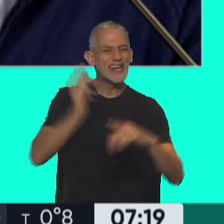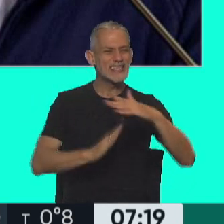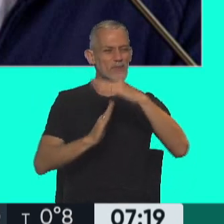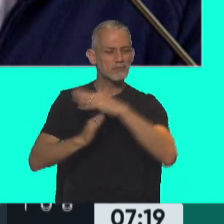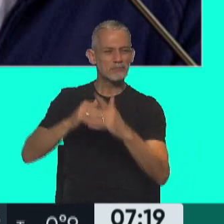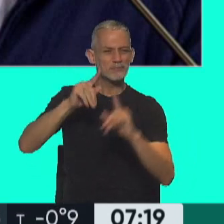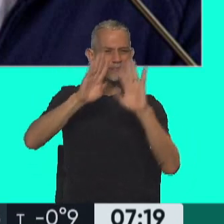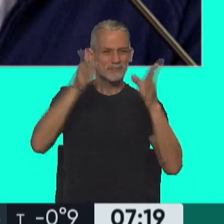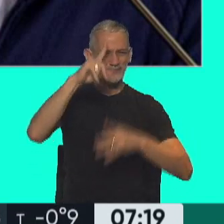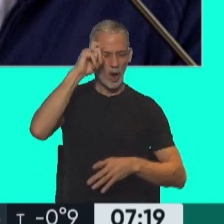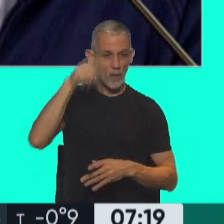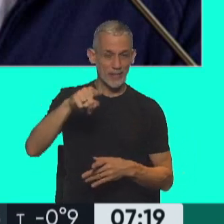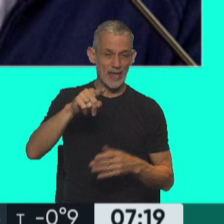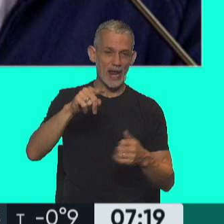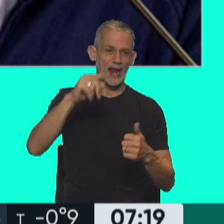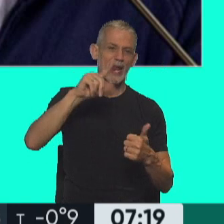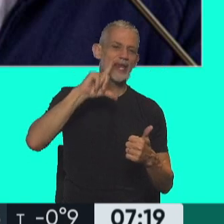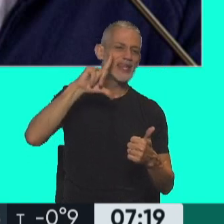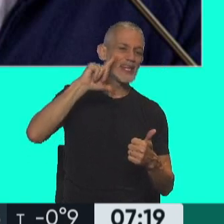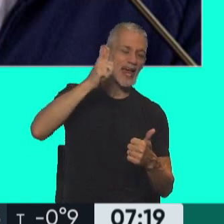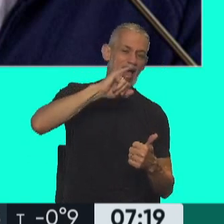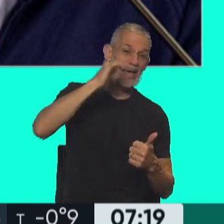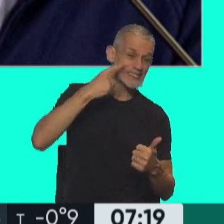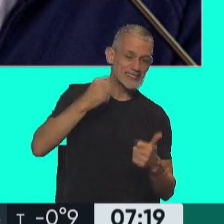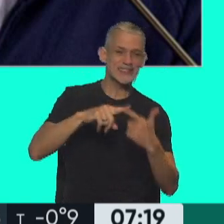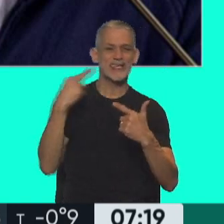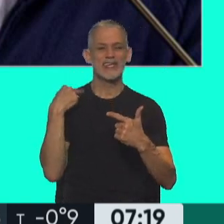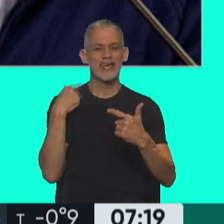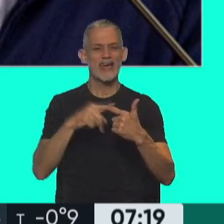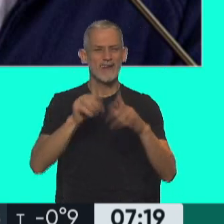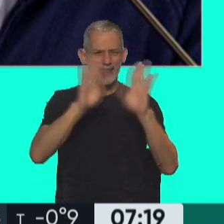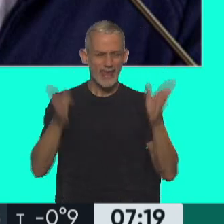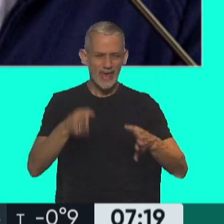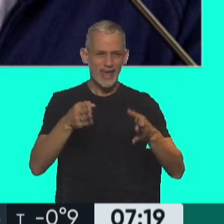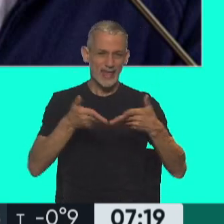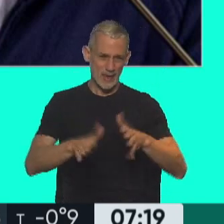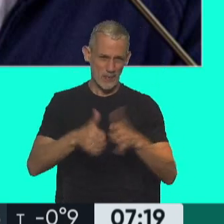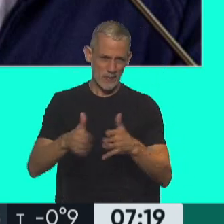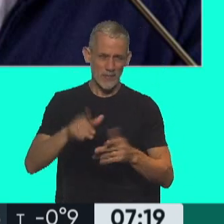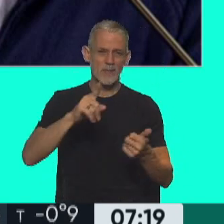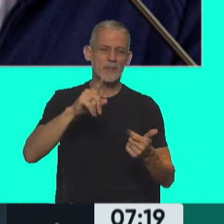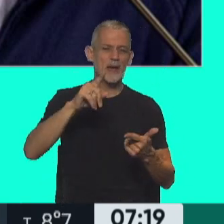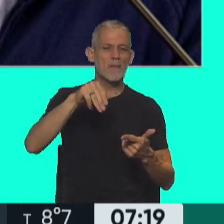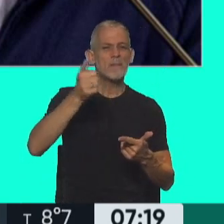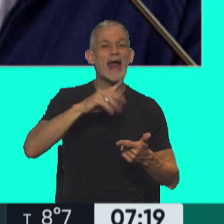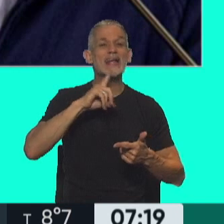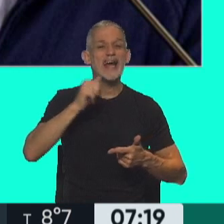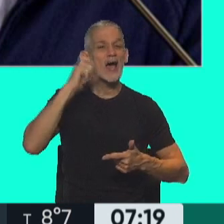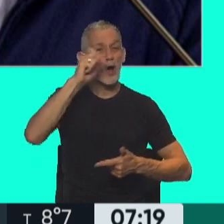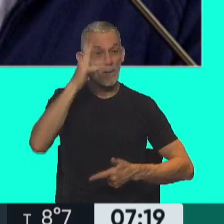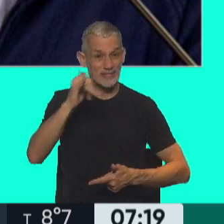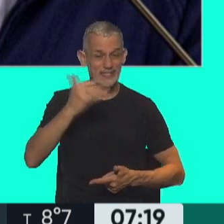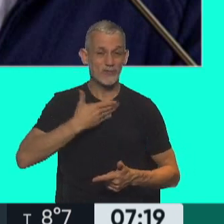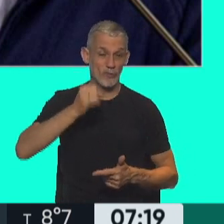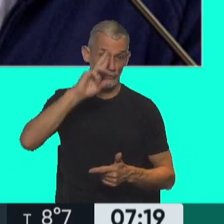salud, la ex directora Liliana Asís y la ex jefa de neonatología, Marta Gómez Flores. Por el trágico hecho que